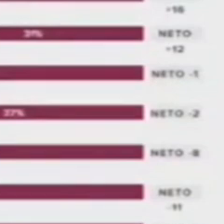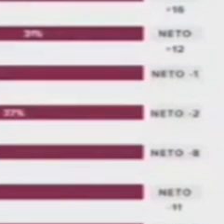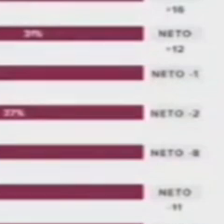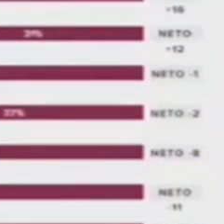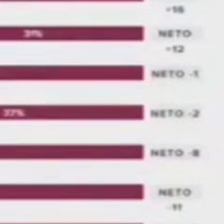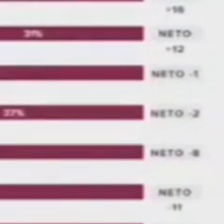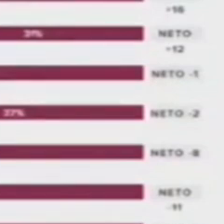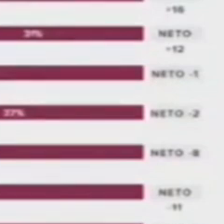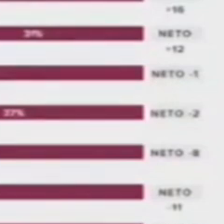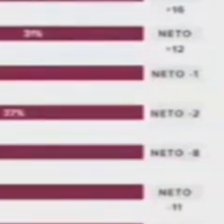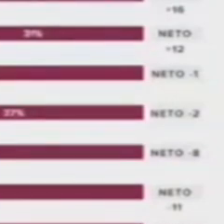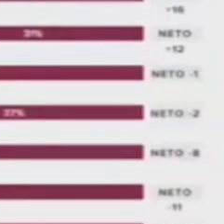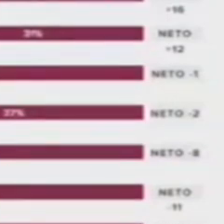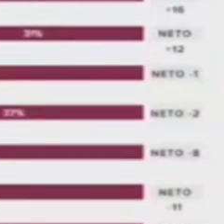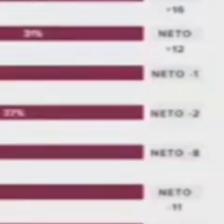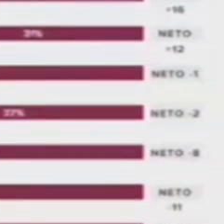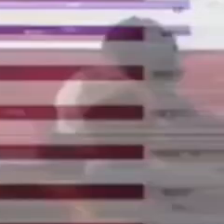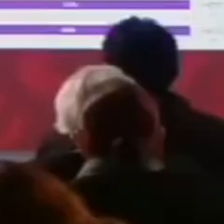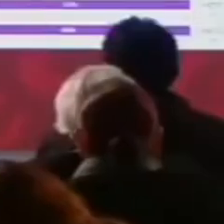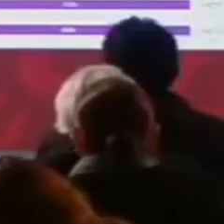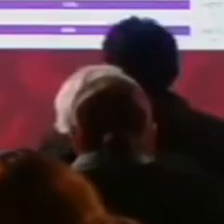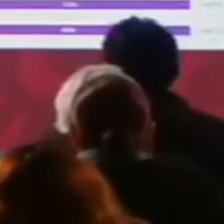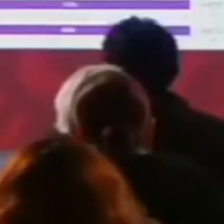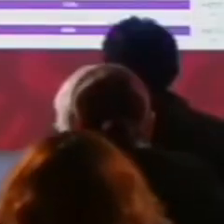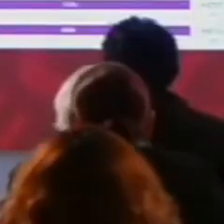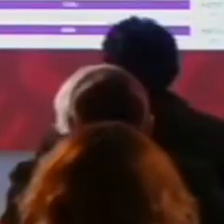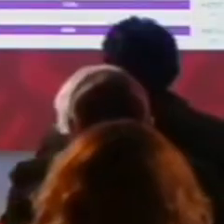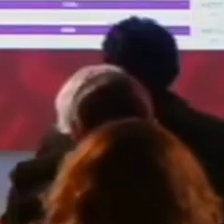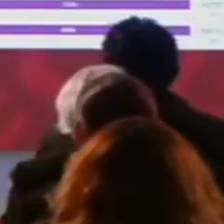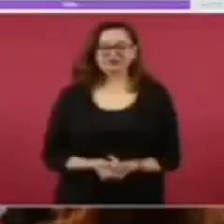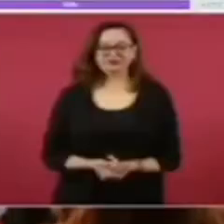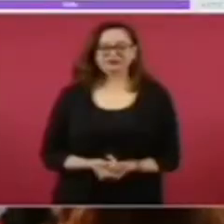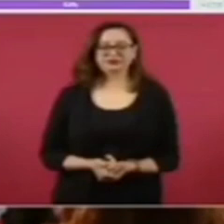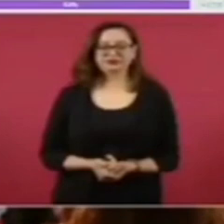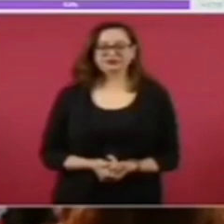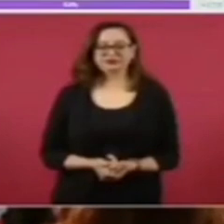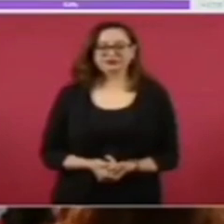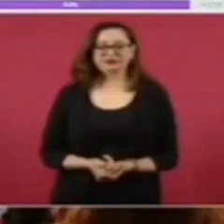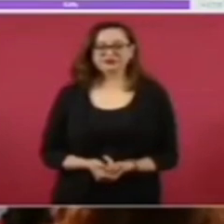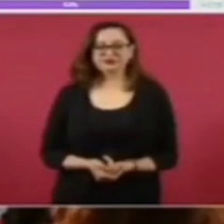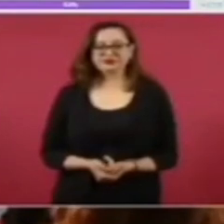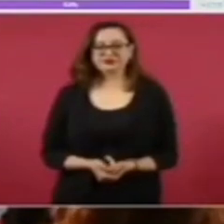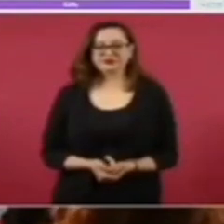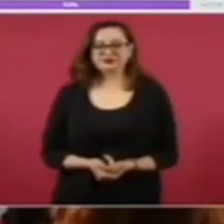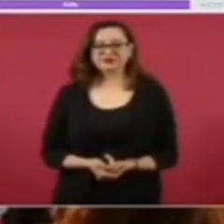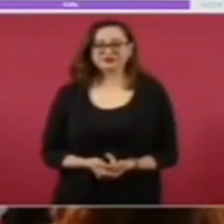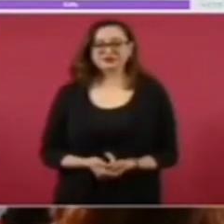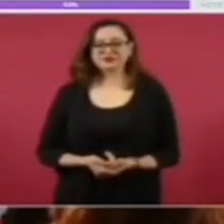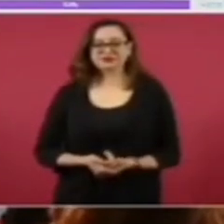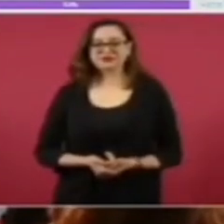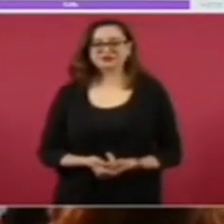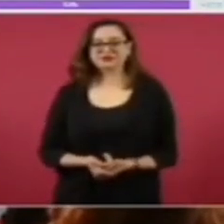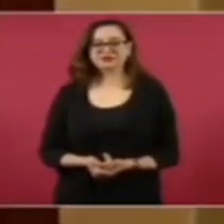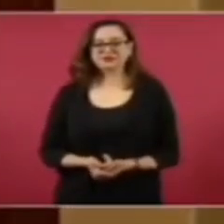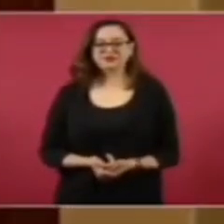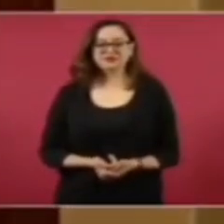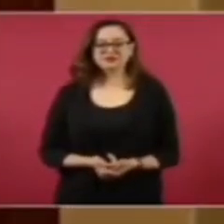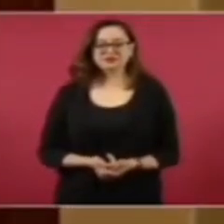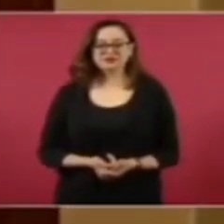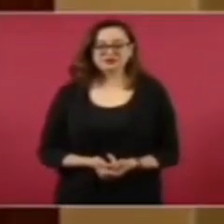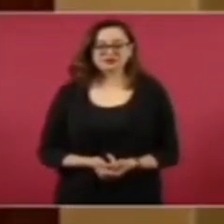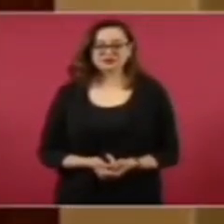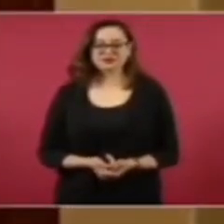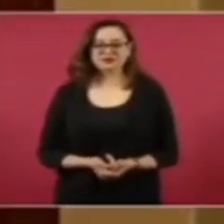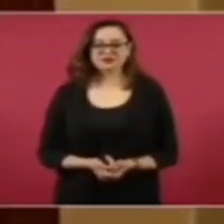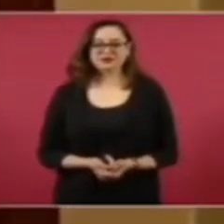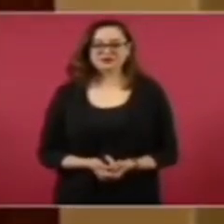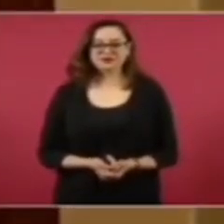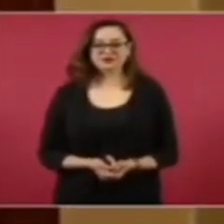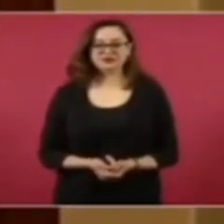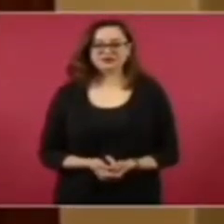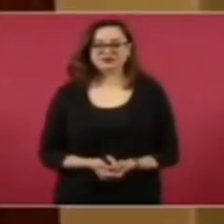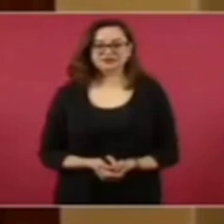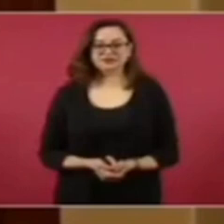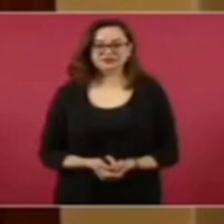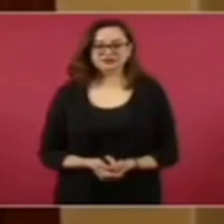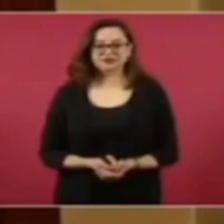con